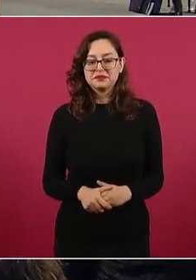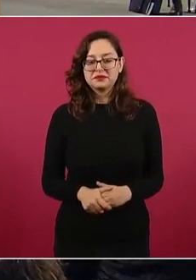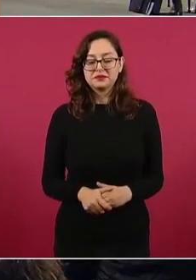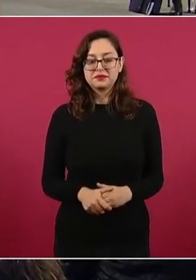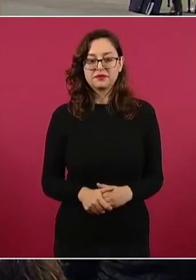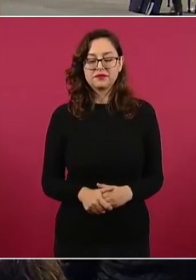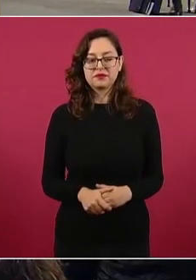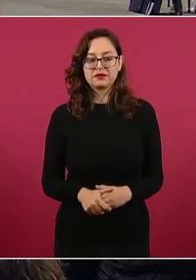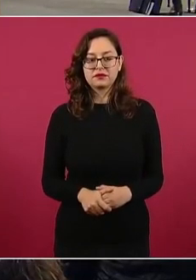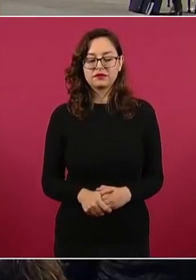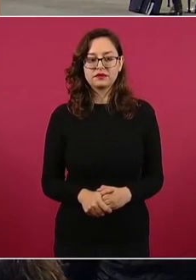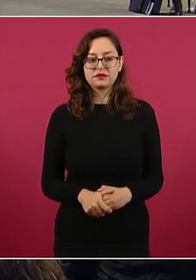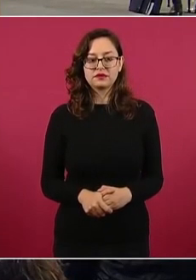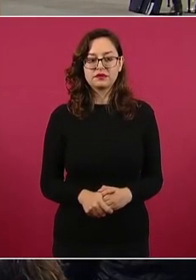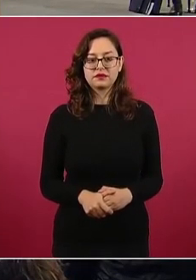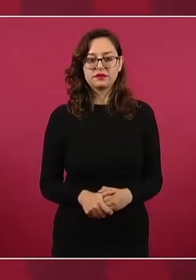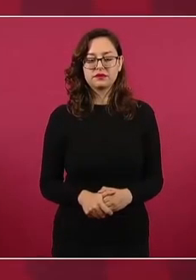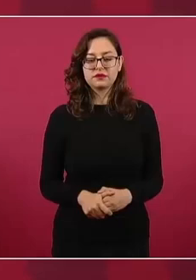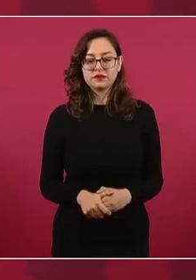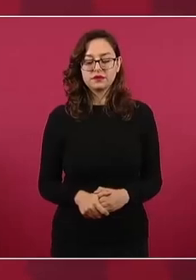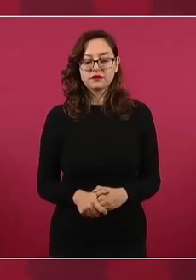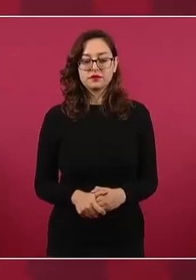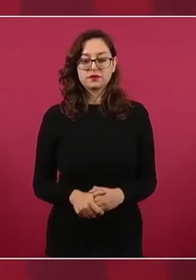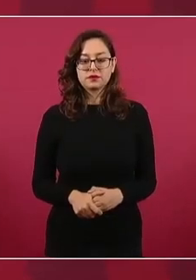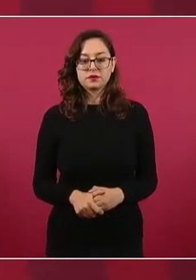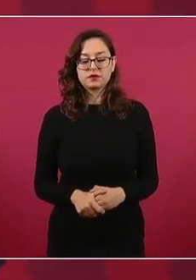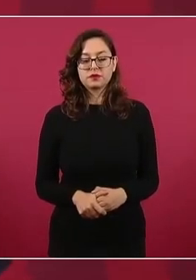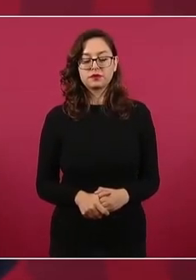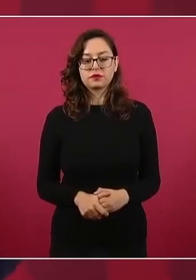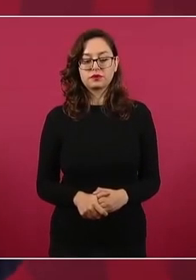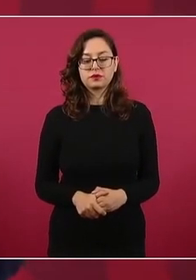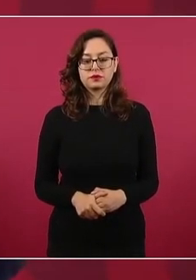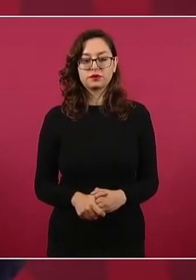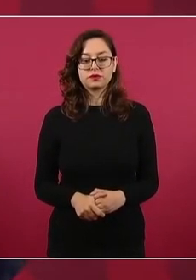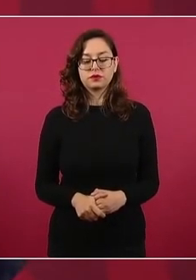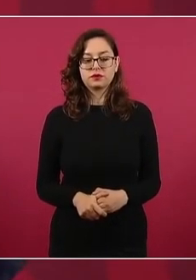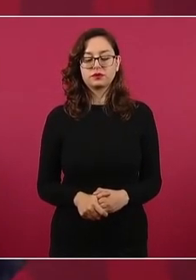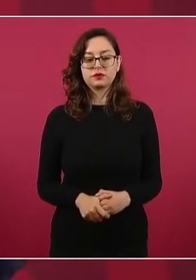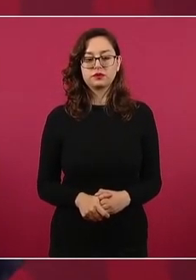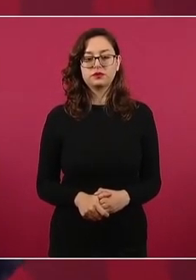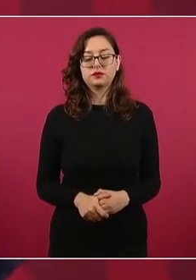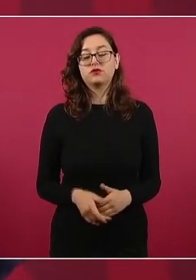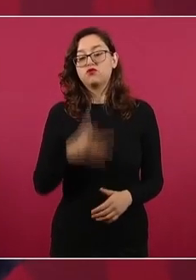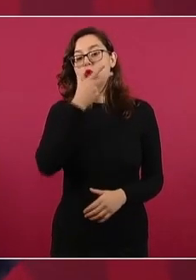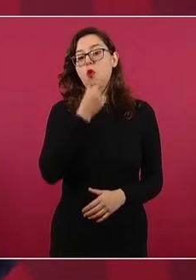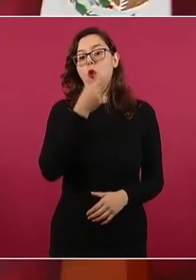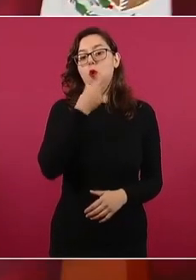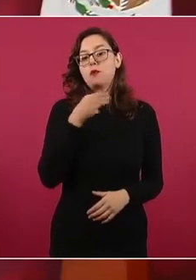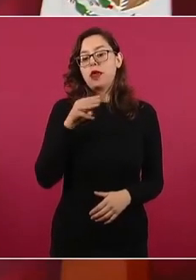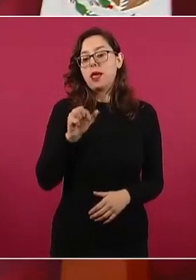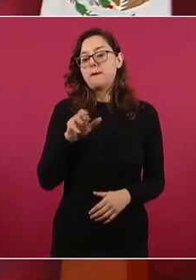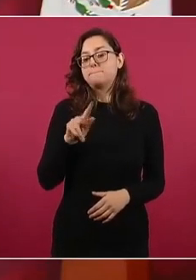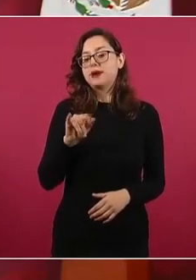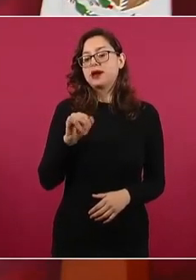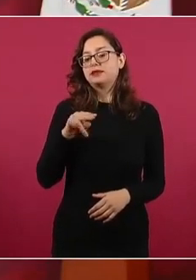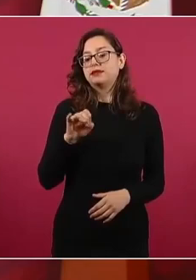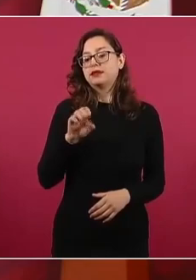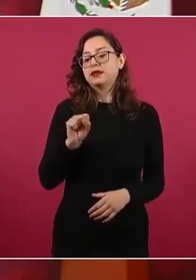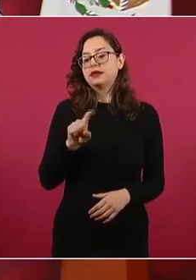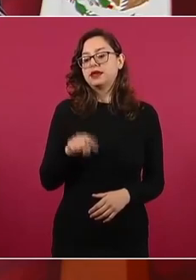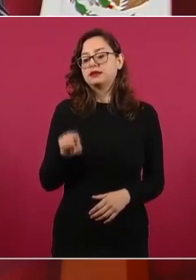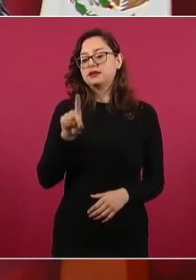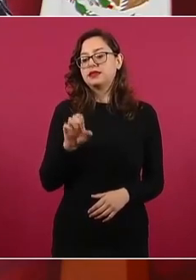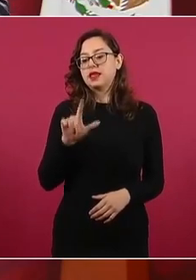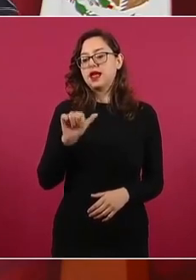En una ocasión, esto lo platicaba Martínez de la Vega, acompañaron al general, ya era